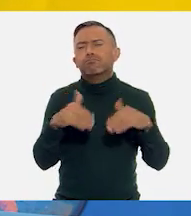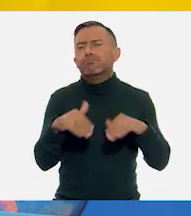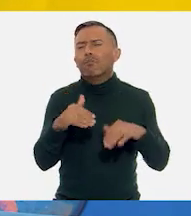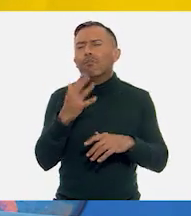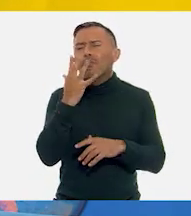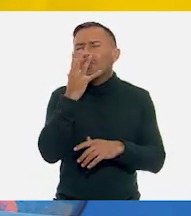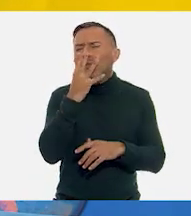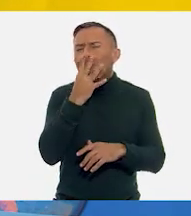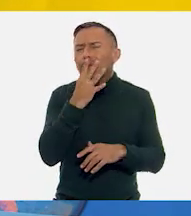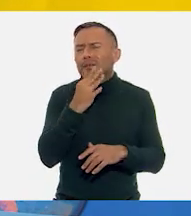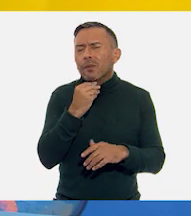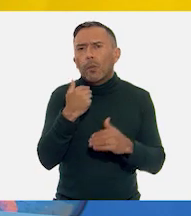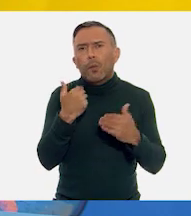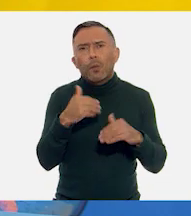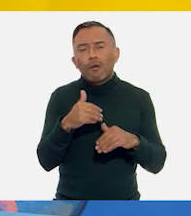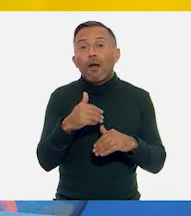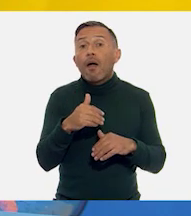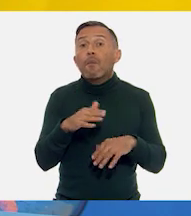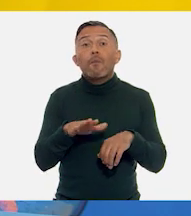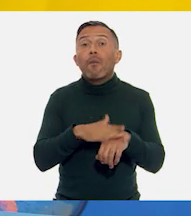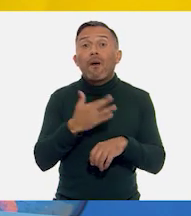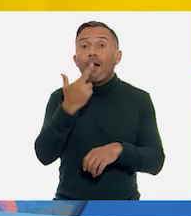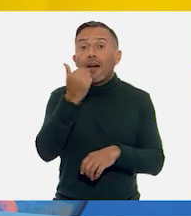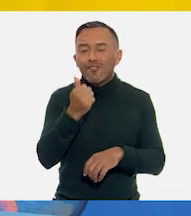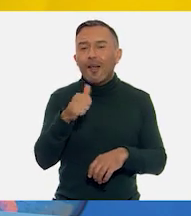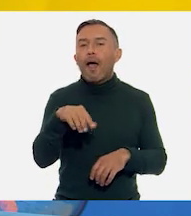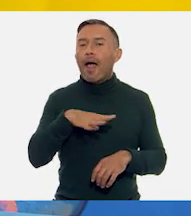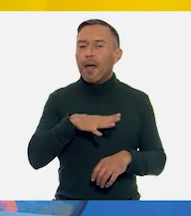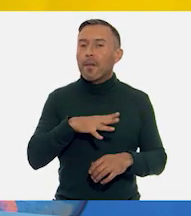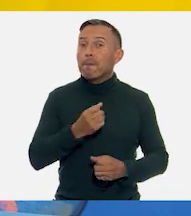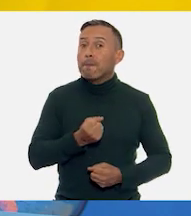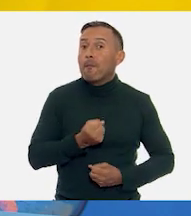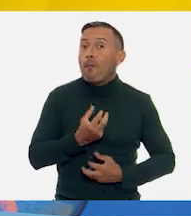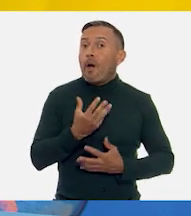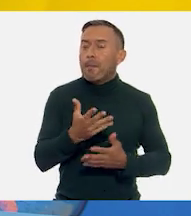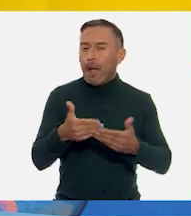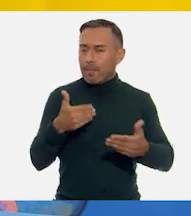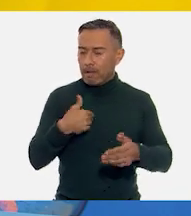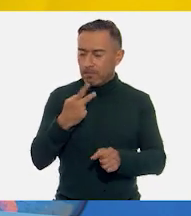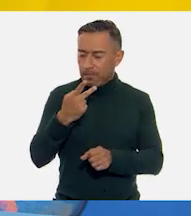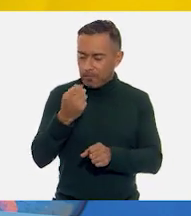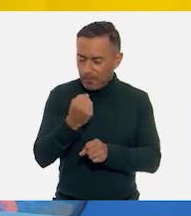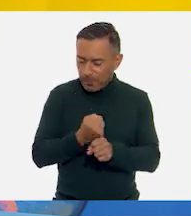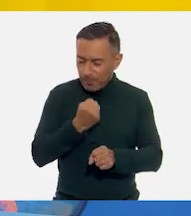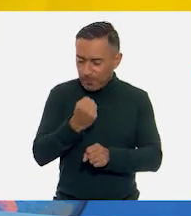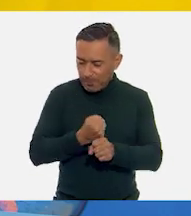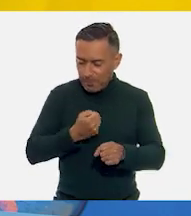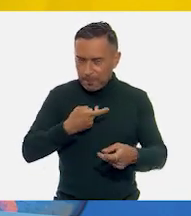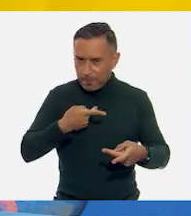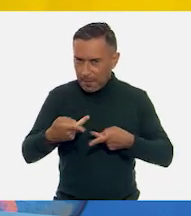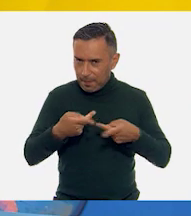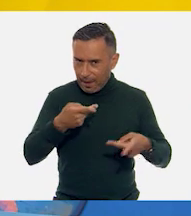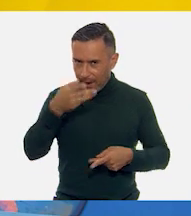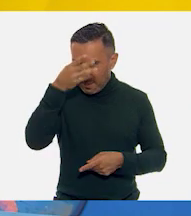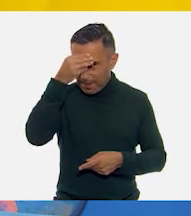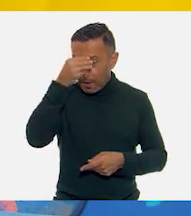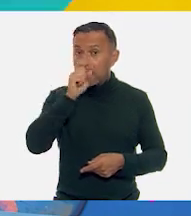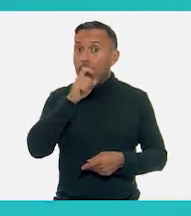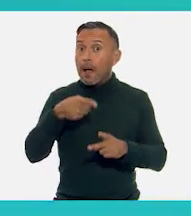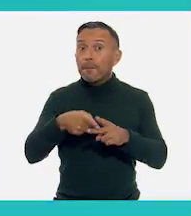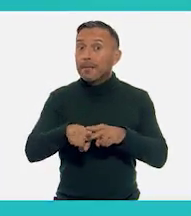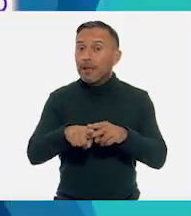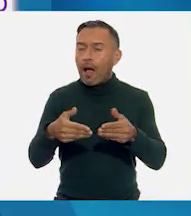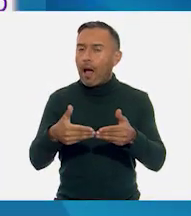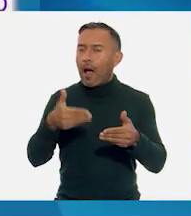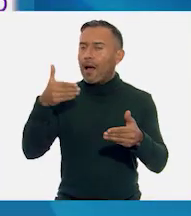porque practicaremos la recitación de nuestros poemas. Pero antes de empezar, recordemos lo que vimos en la clase pasada.